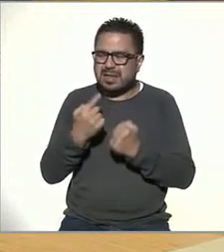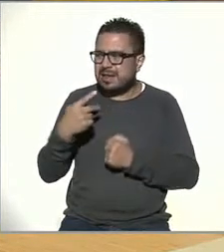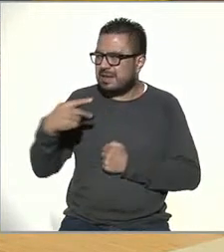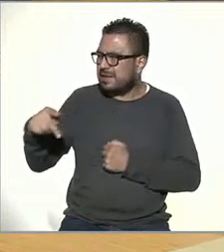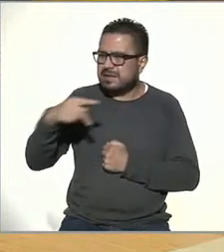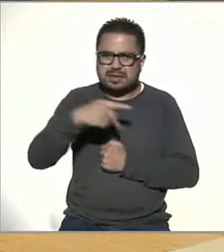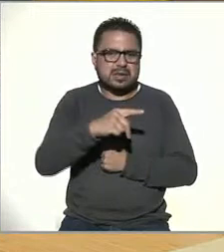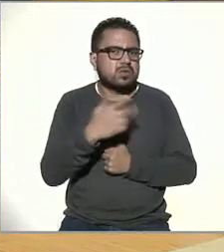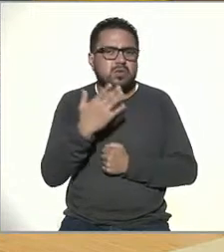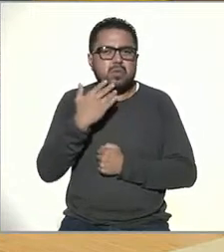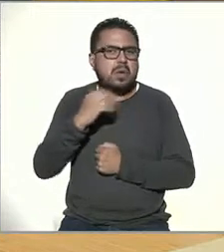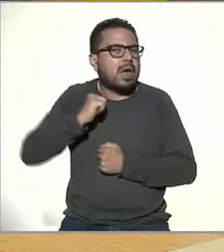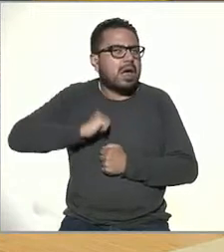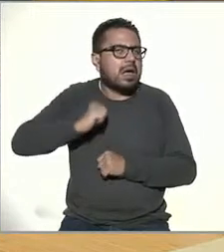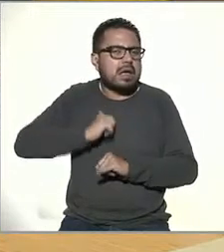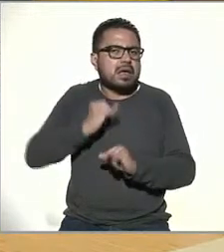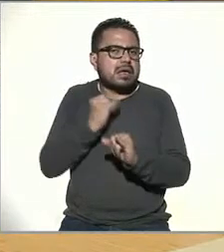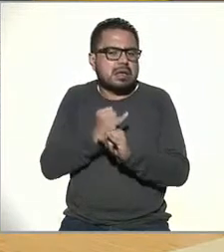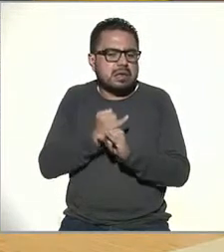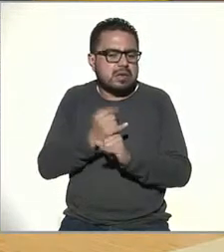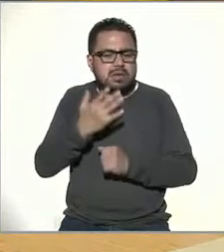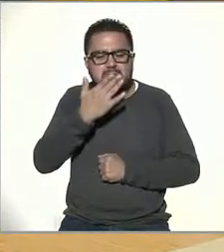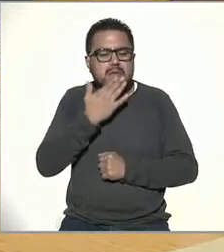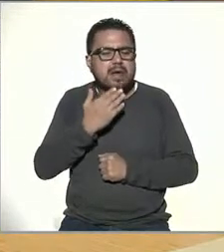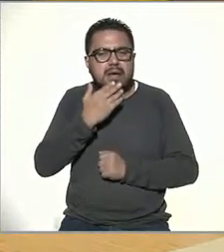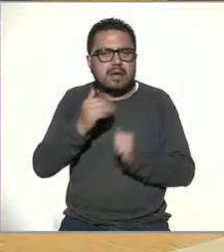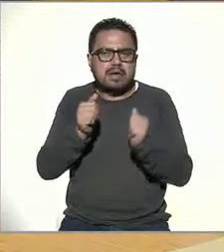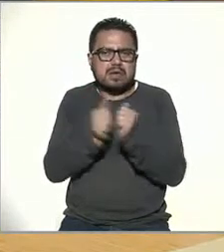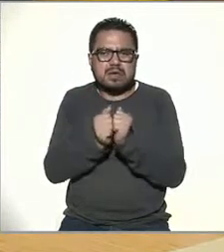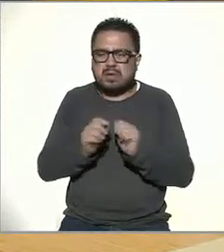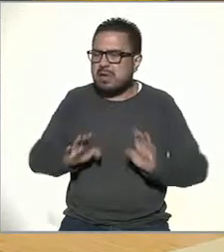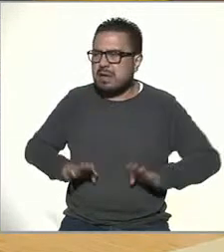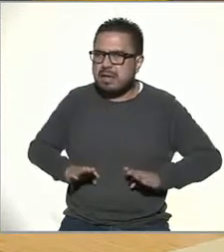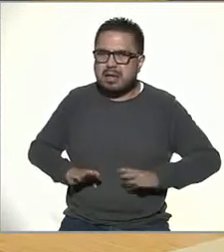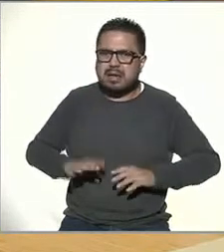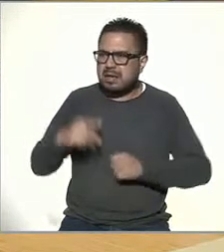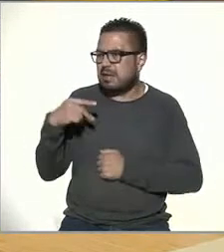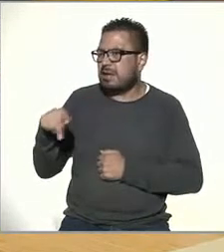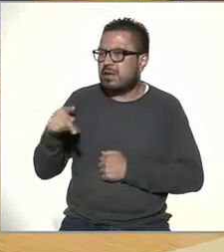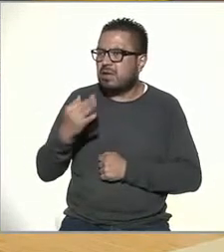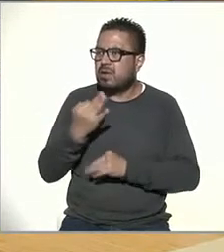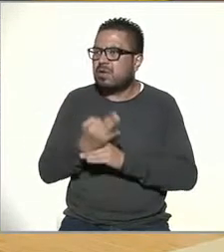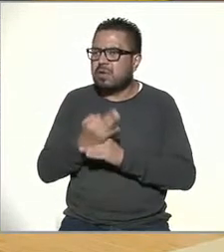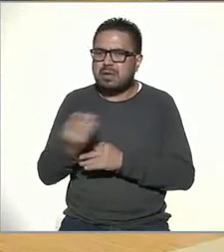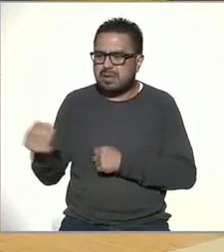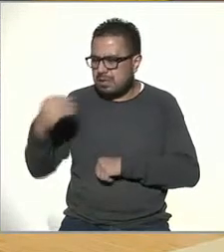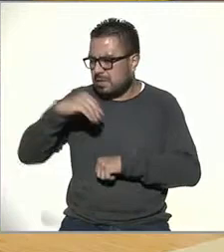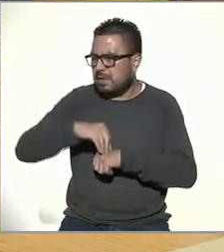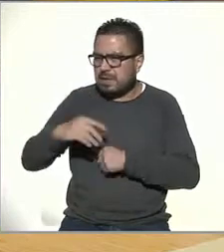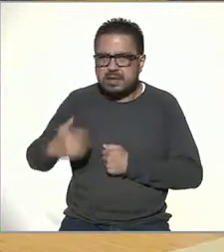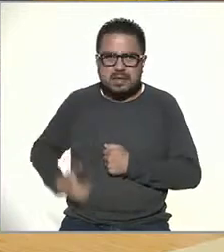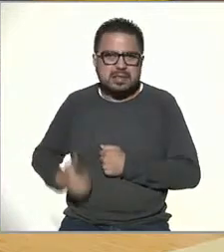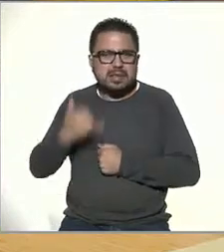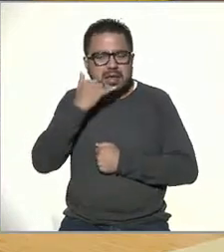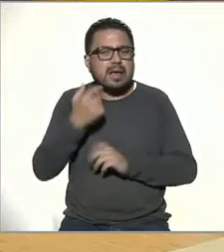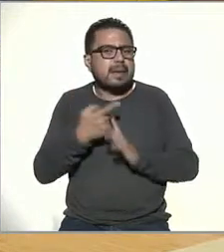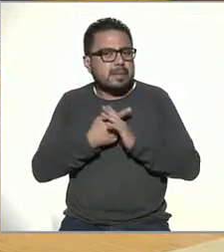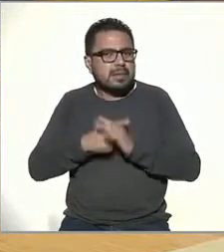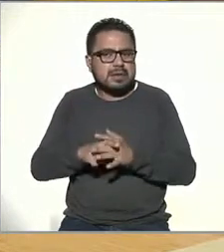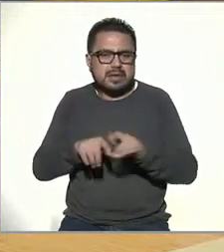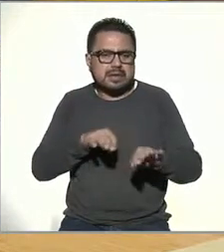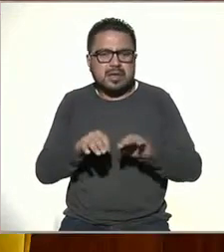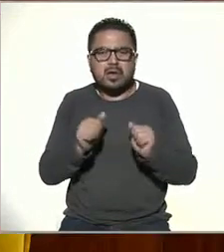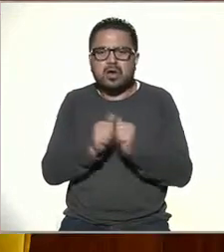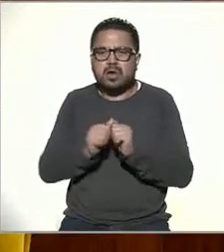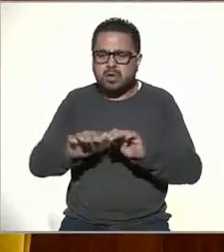no había Internet. Al menos no había Internet con estas características que lo llevábamos en el teléfono. Empezábamos a trabajar con las